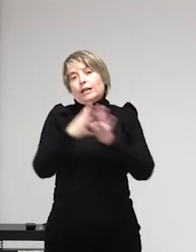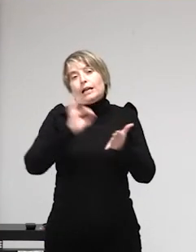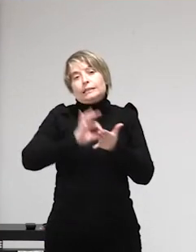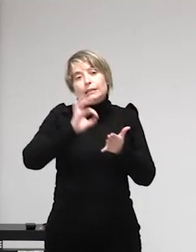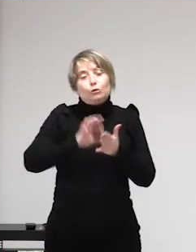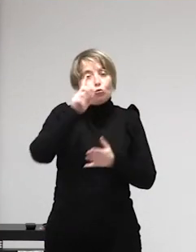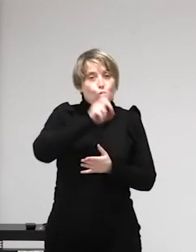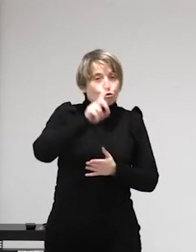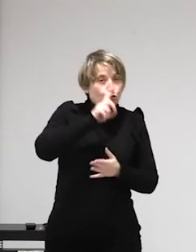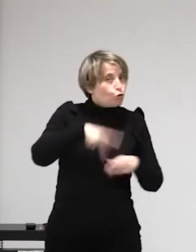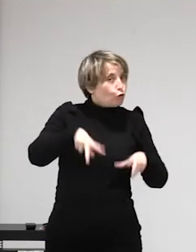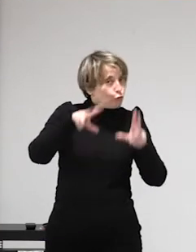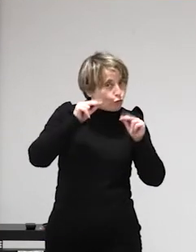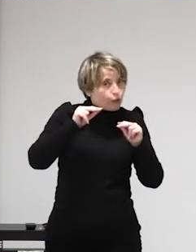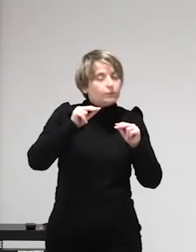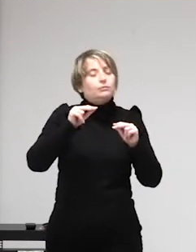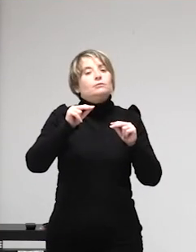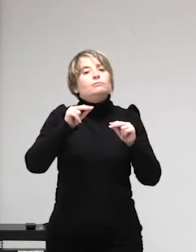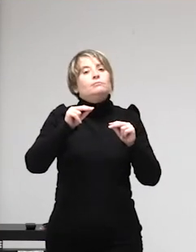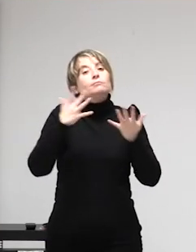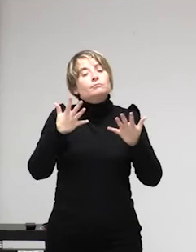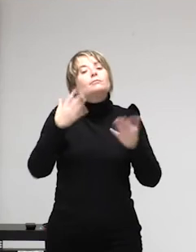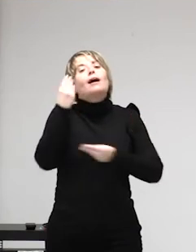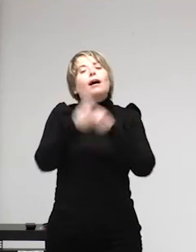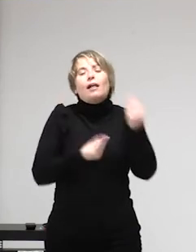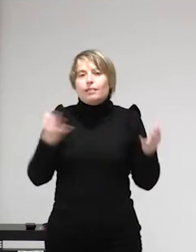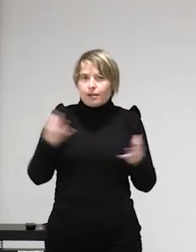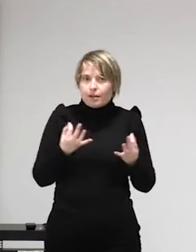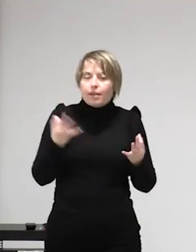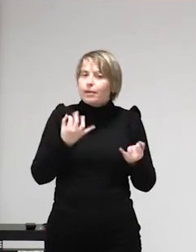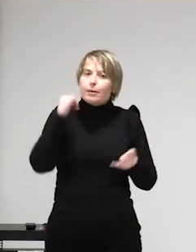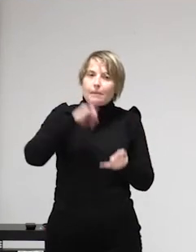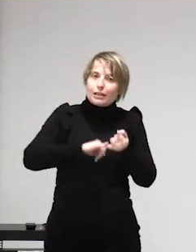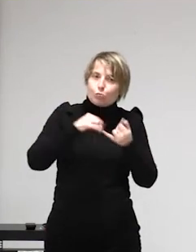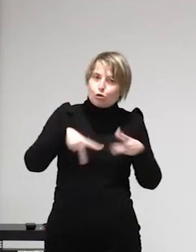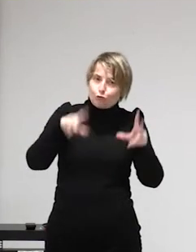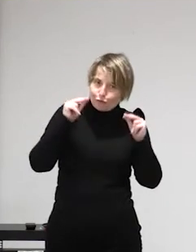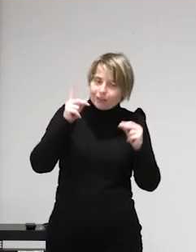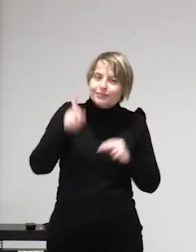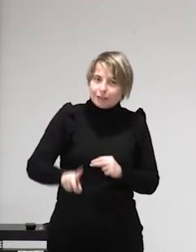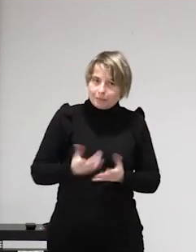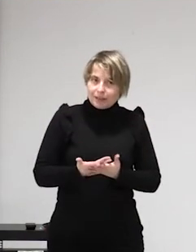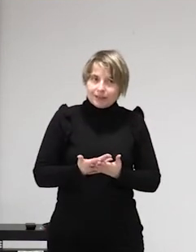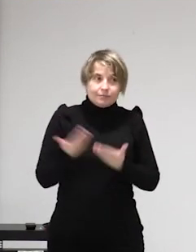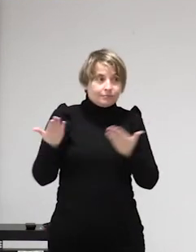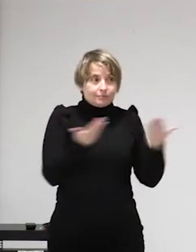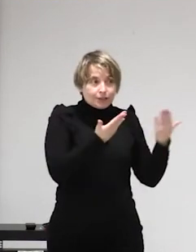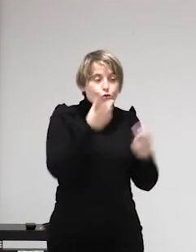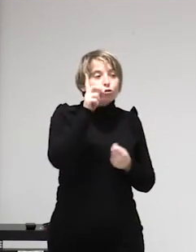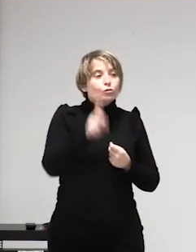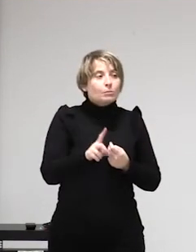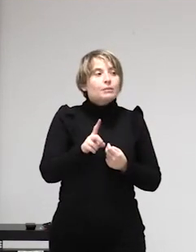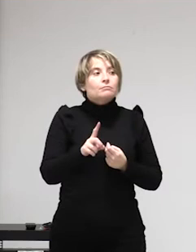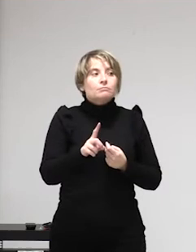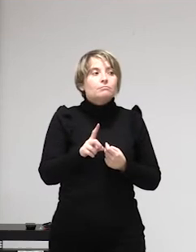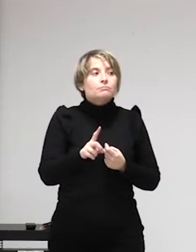la que saco la información ¿de acuerdo? esto es un informe de la OIT en el mundo hay 40,3